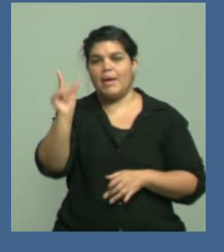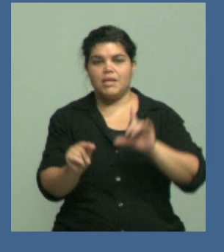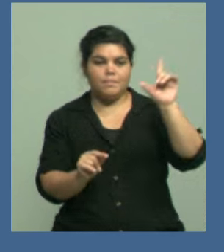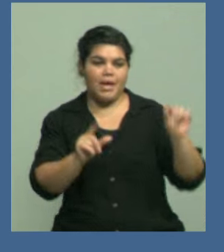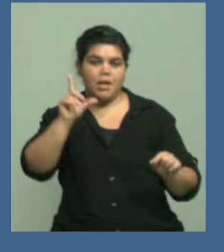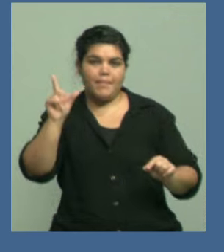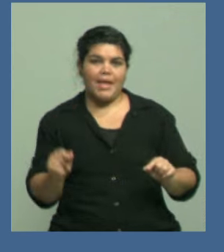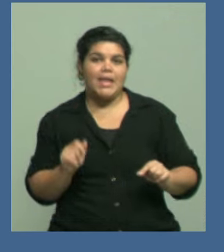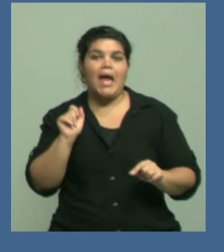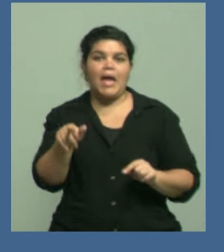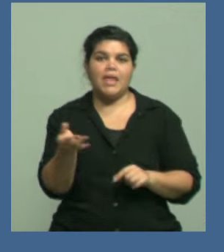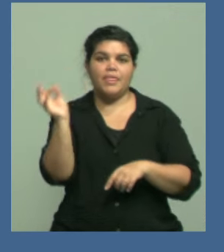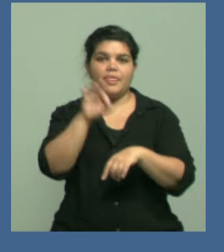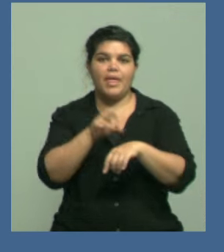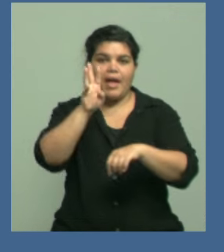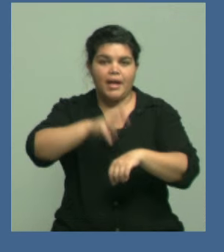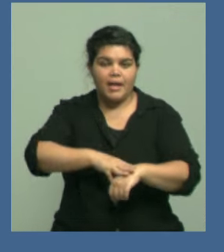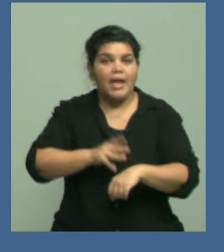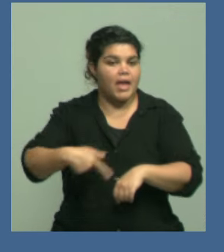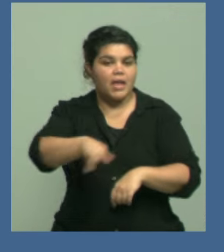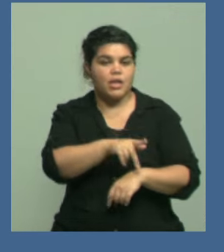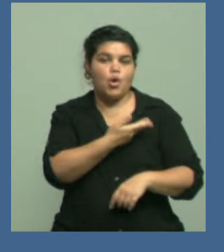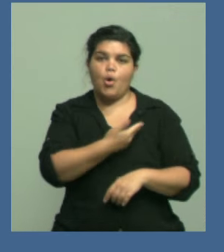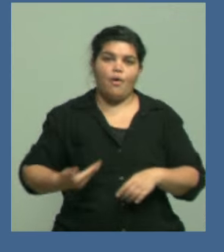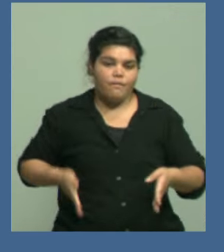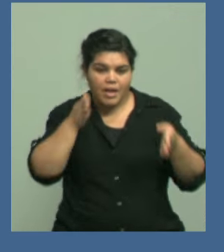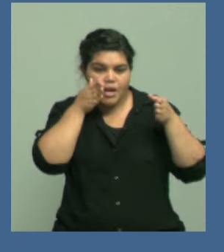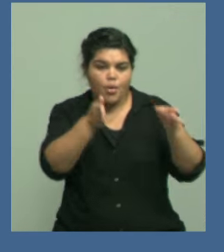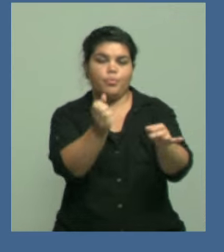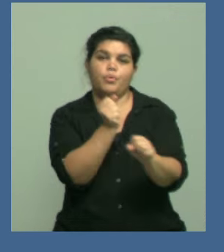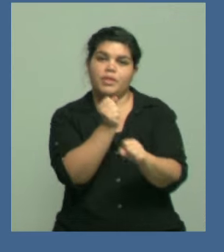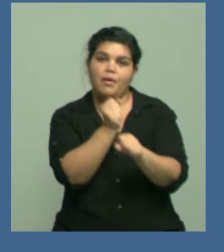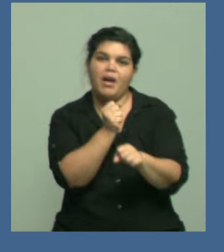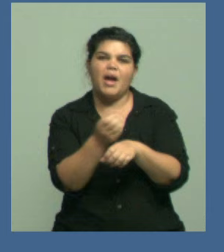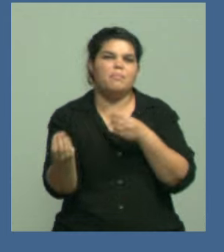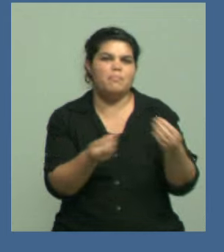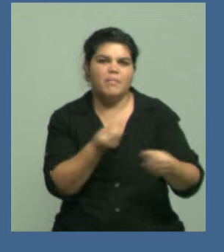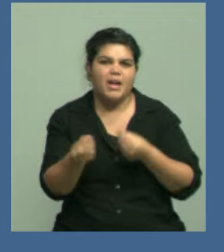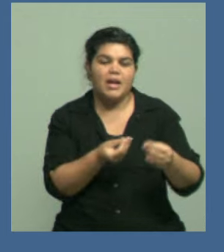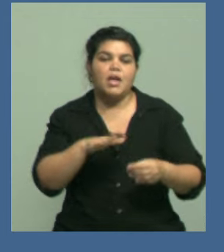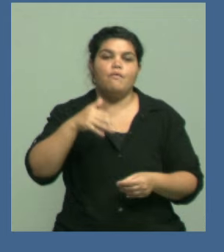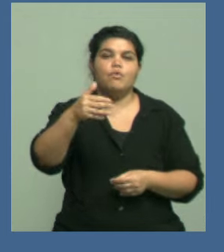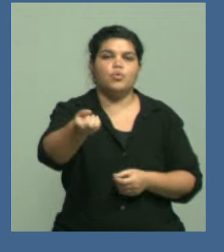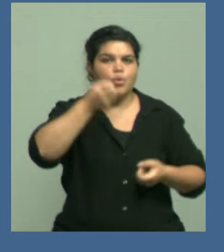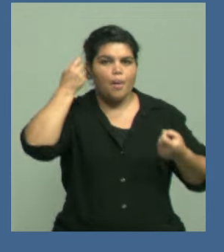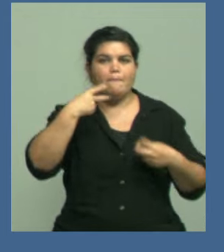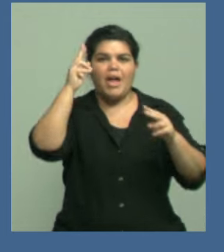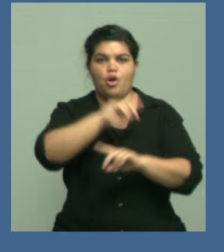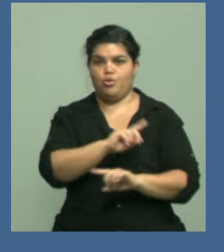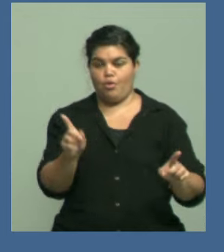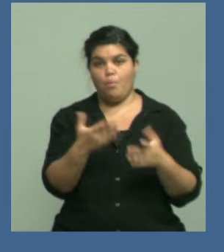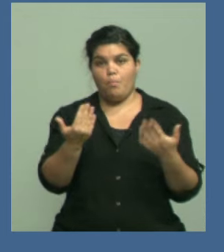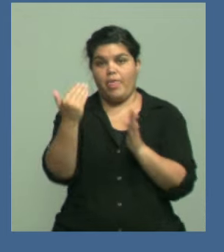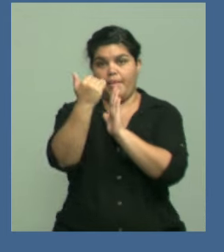afectados por el dengue tendrán que trabajar, ¿no?, para evitar que esto se convierta en un mal mayor. Ya hemos tenido